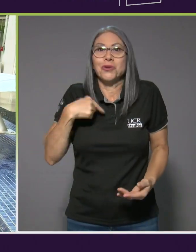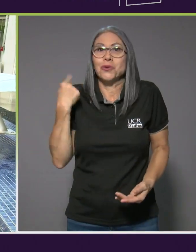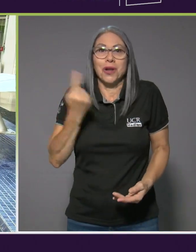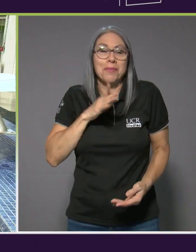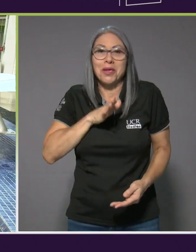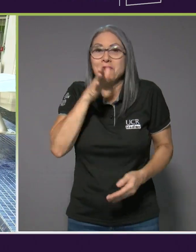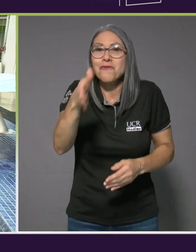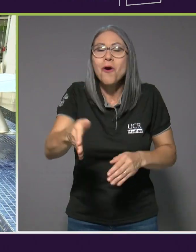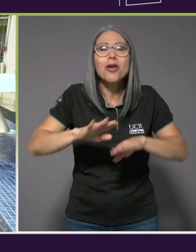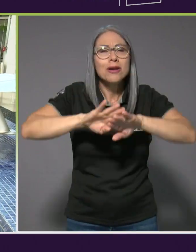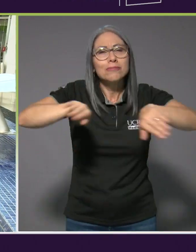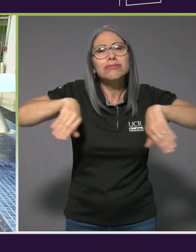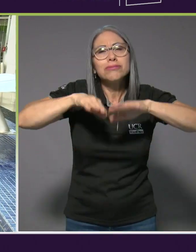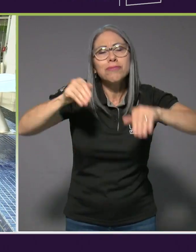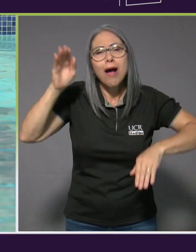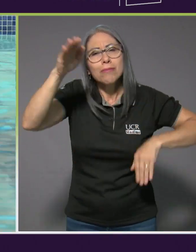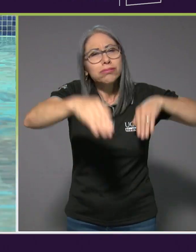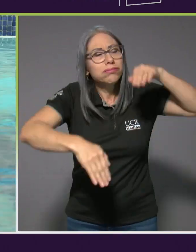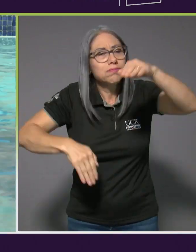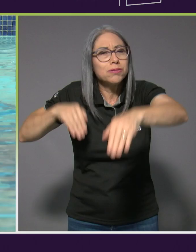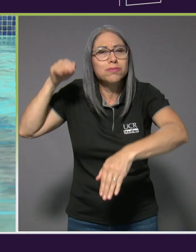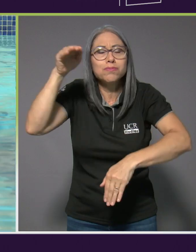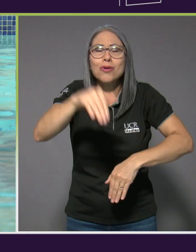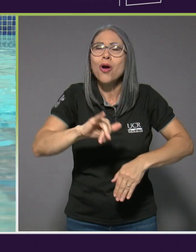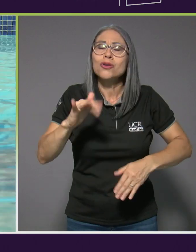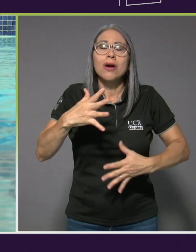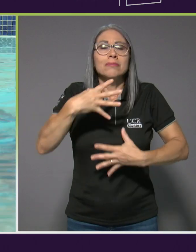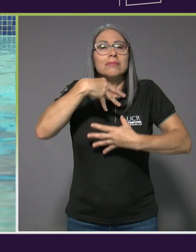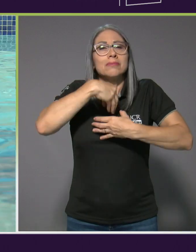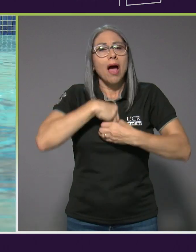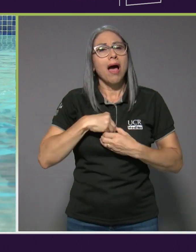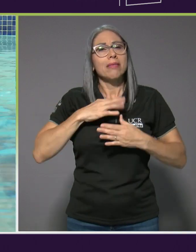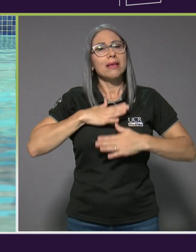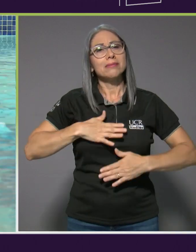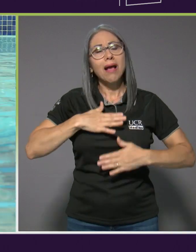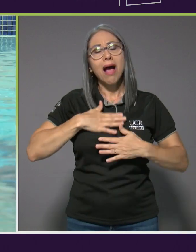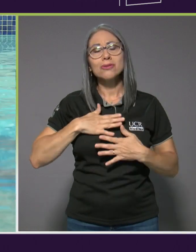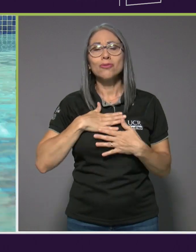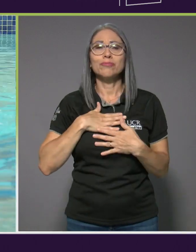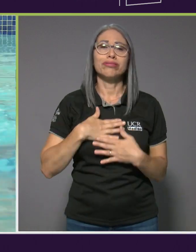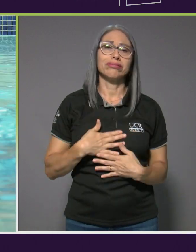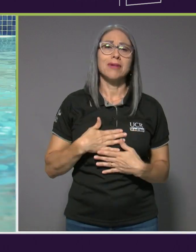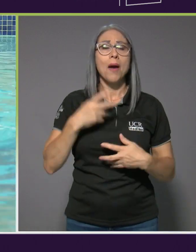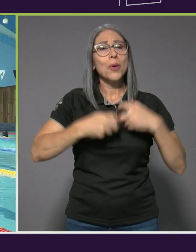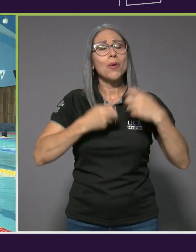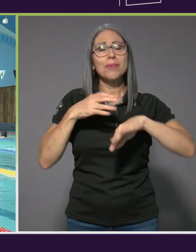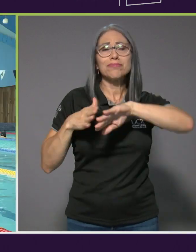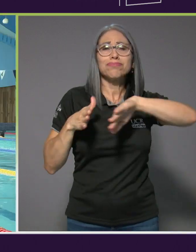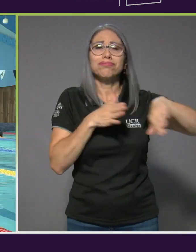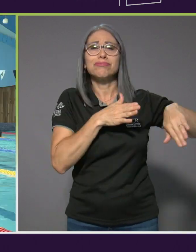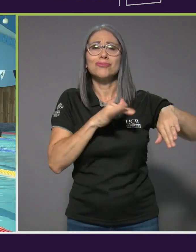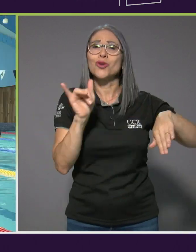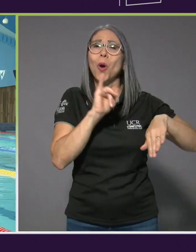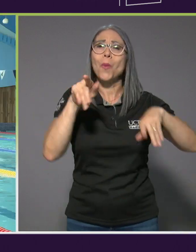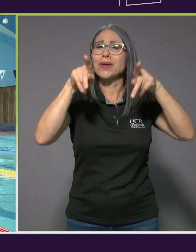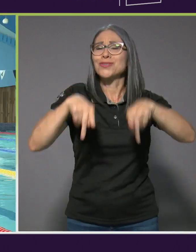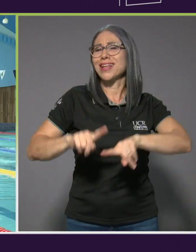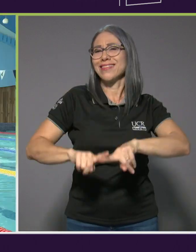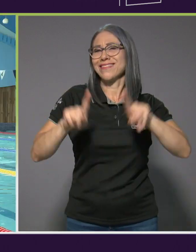descanso, un alivio, aquí libero todos mis problemas y soy como otra persona fuera de la parte de la piscina.